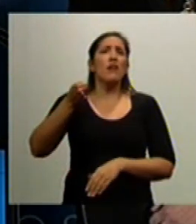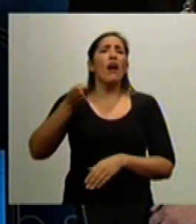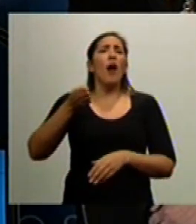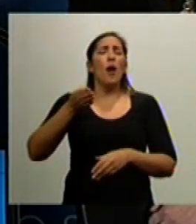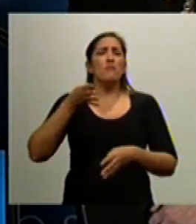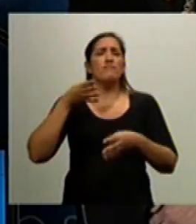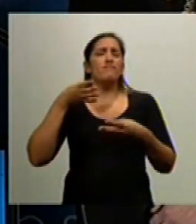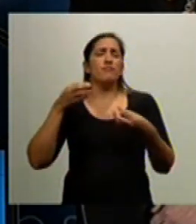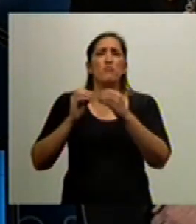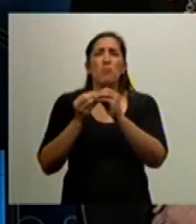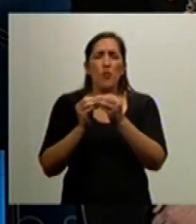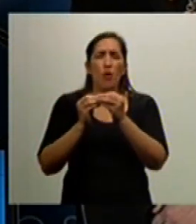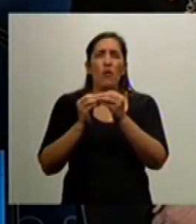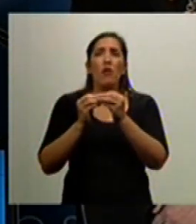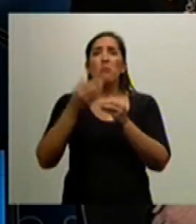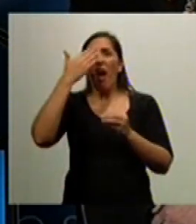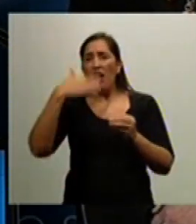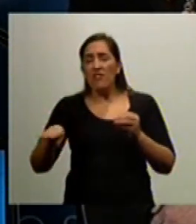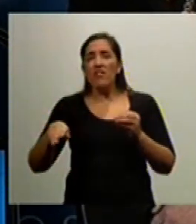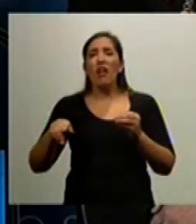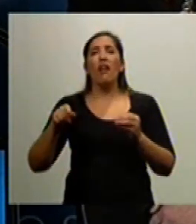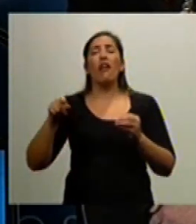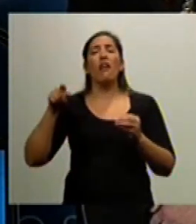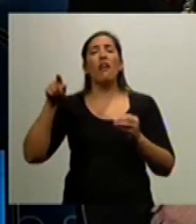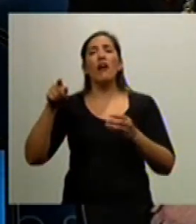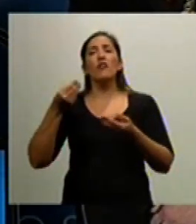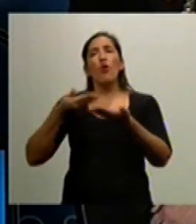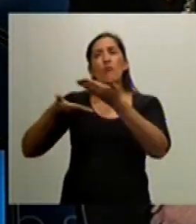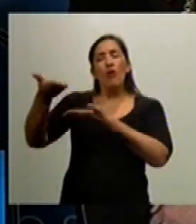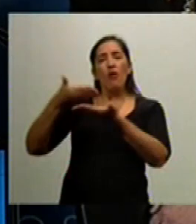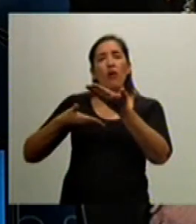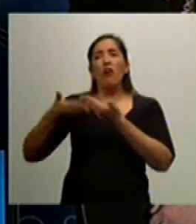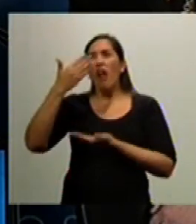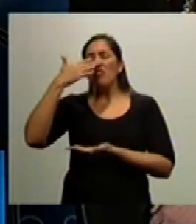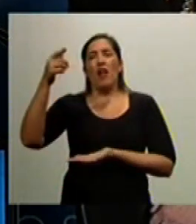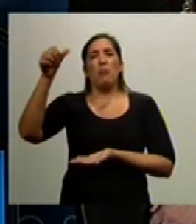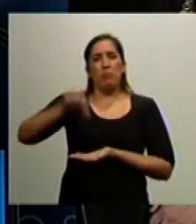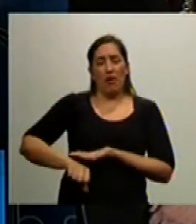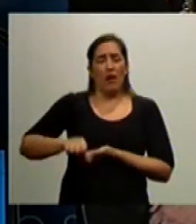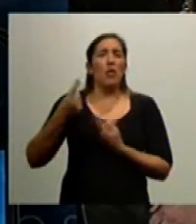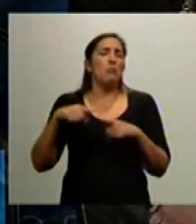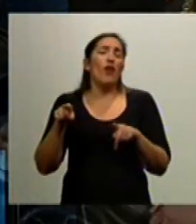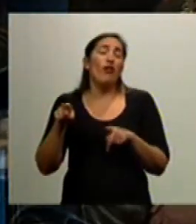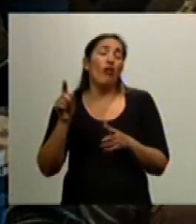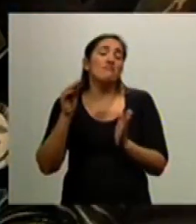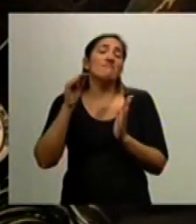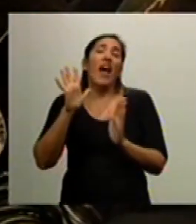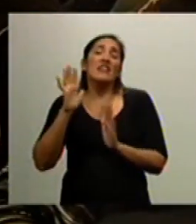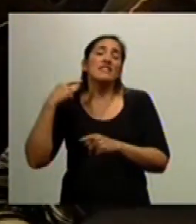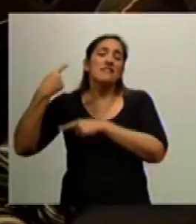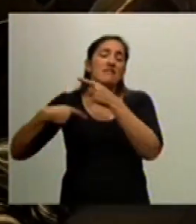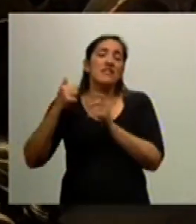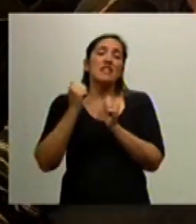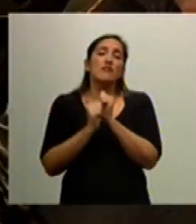nos ha hecho perder por otros intereses, pero eso será parte de la historia. Yo quiero